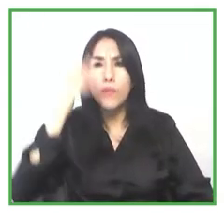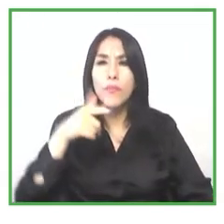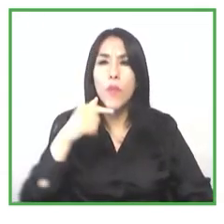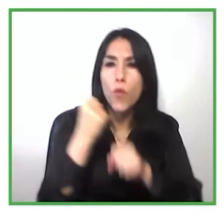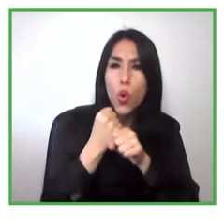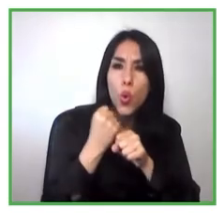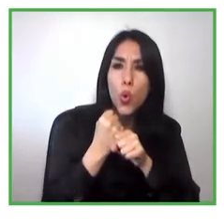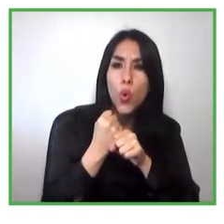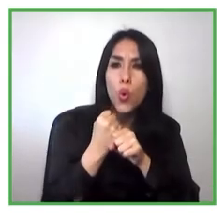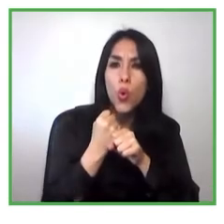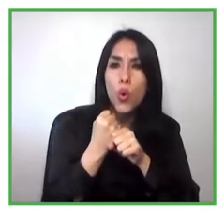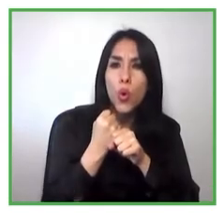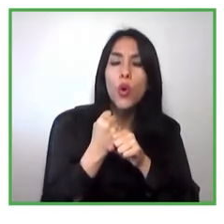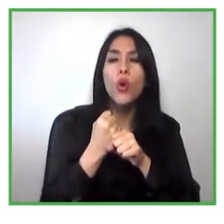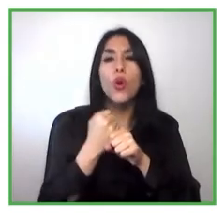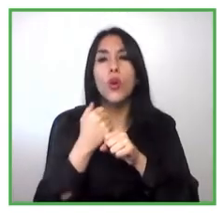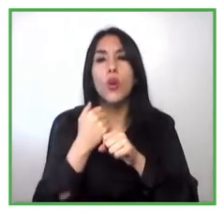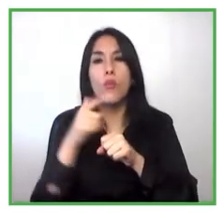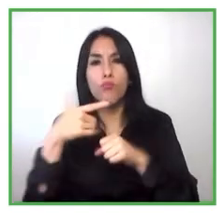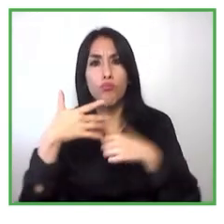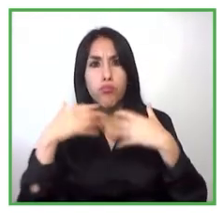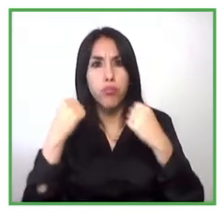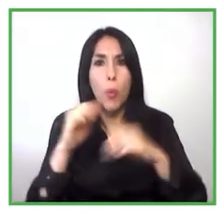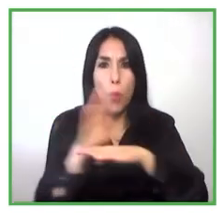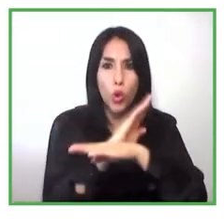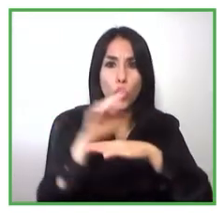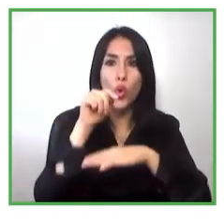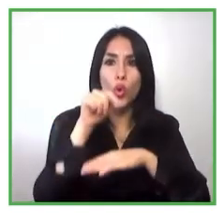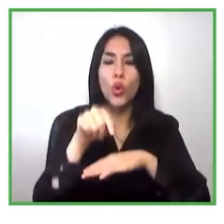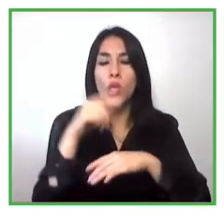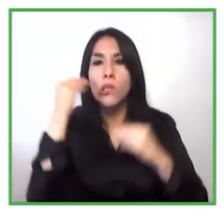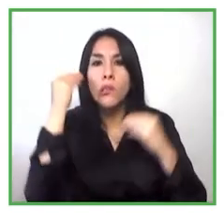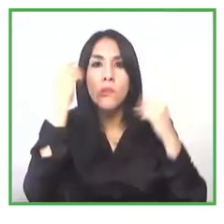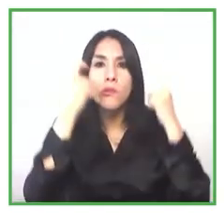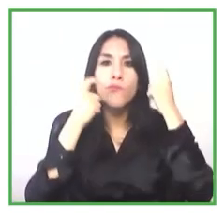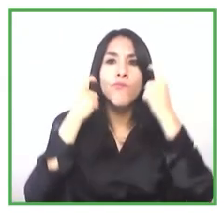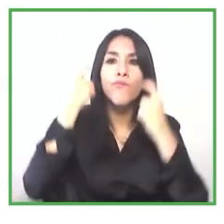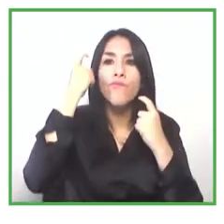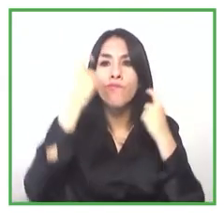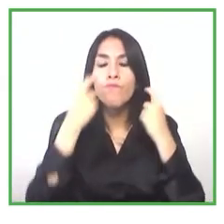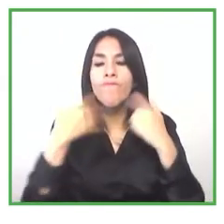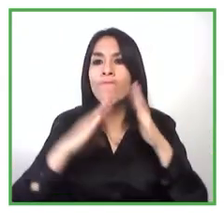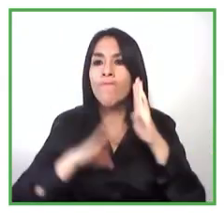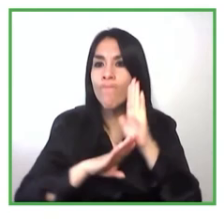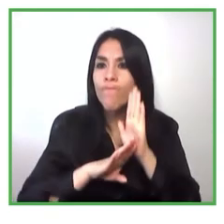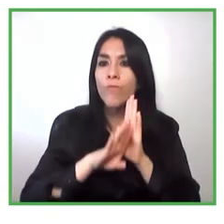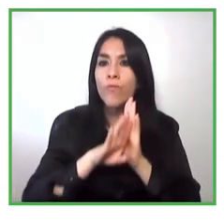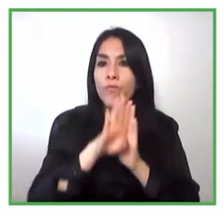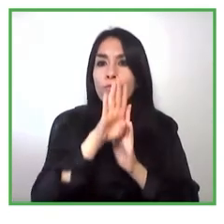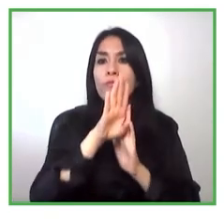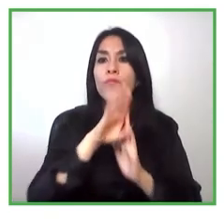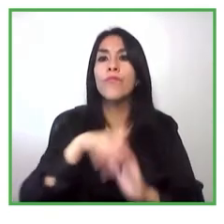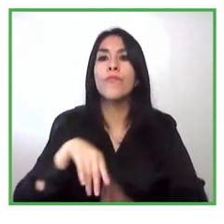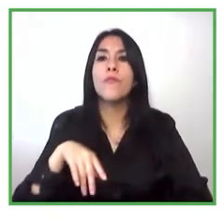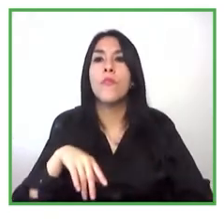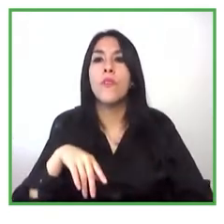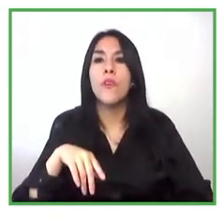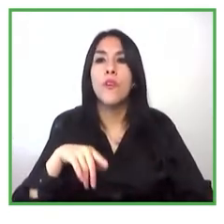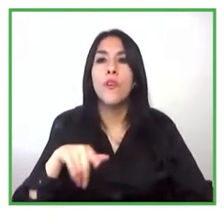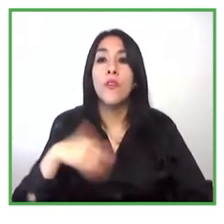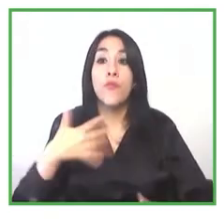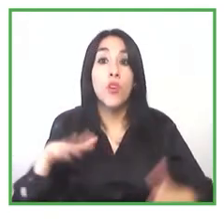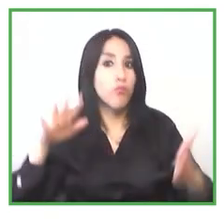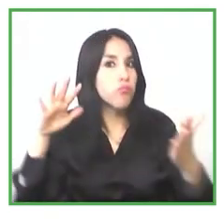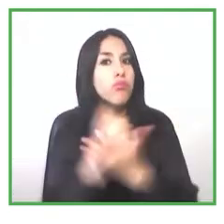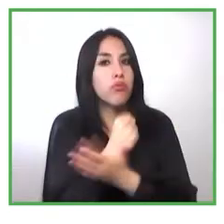desarrollando programas y logrando un aprendizaje efectivo en una pantalla asumiendo todas las brechas que puedan